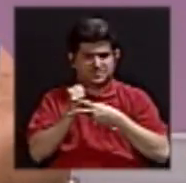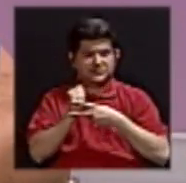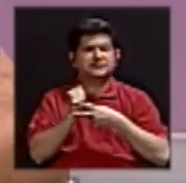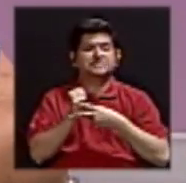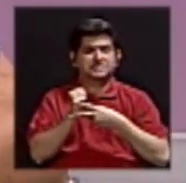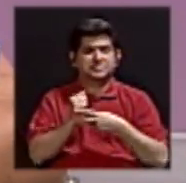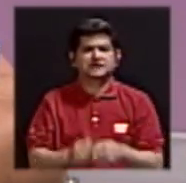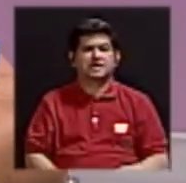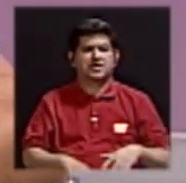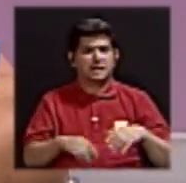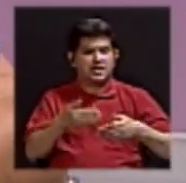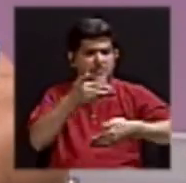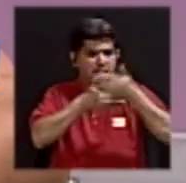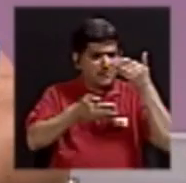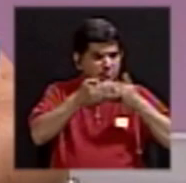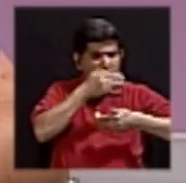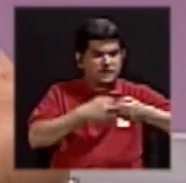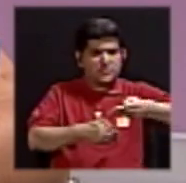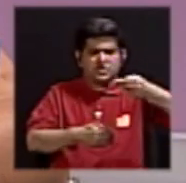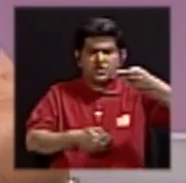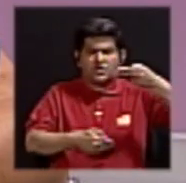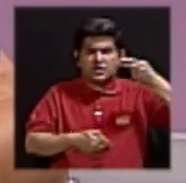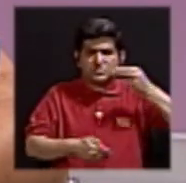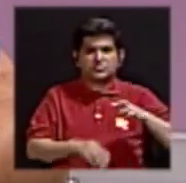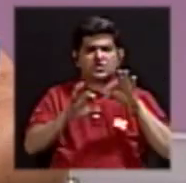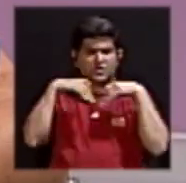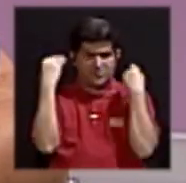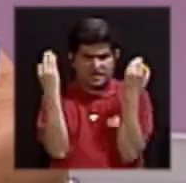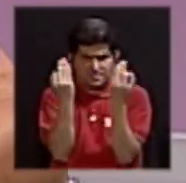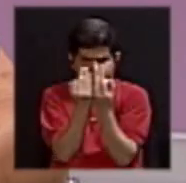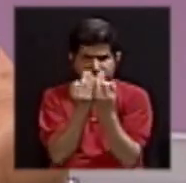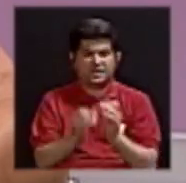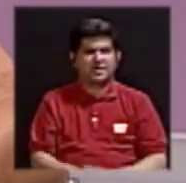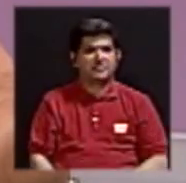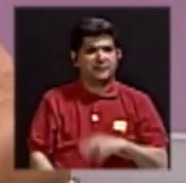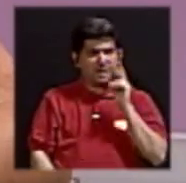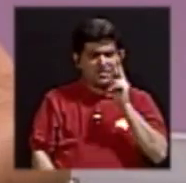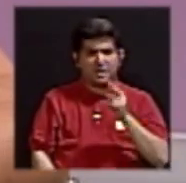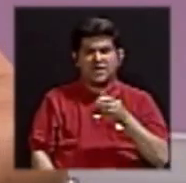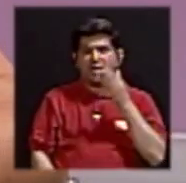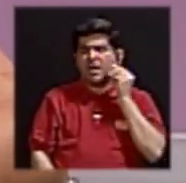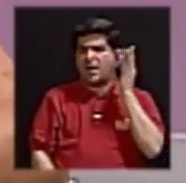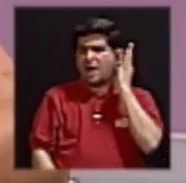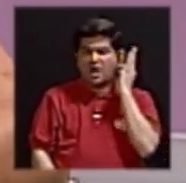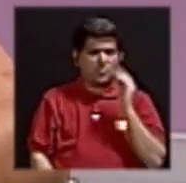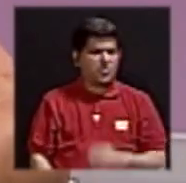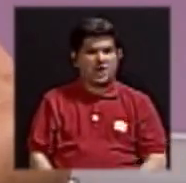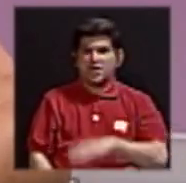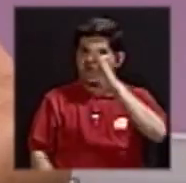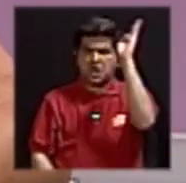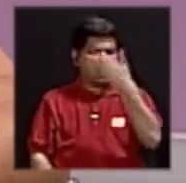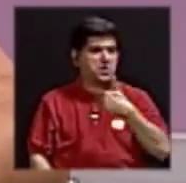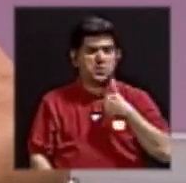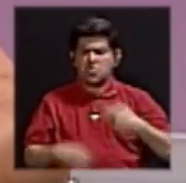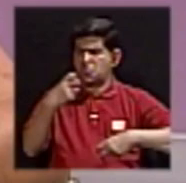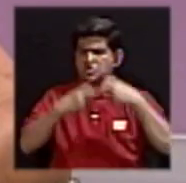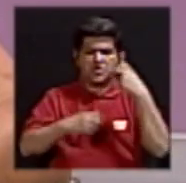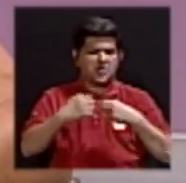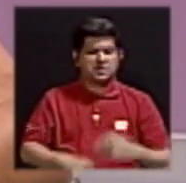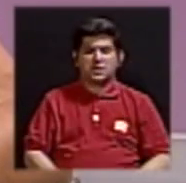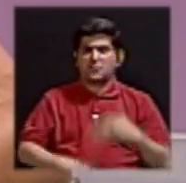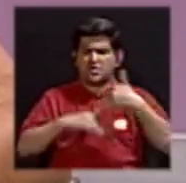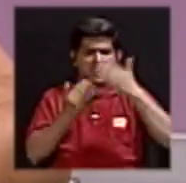yendo atrás un poco en la historia familiar, vemos mi abuelita no pasó, o sea, nunca tuvo problemas con la